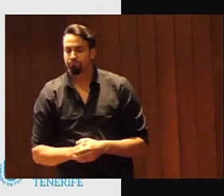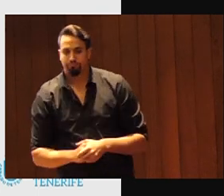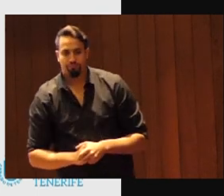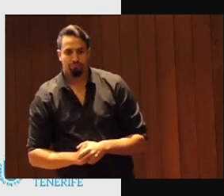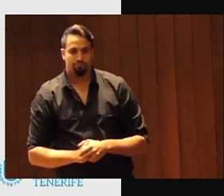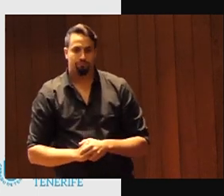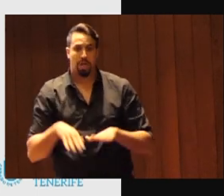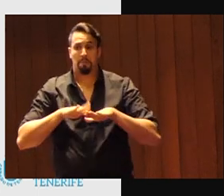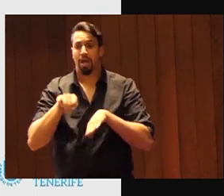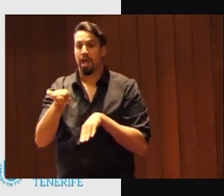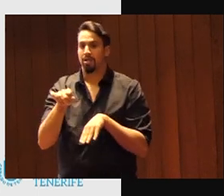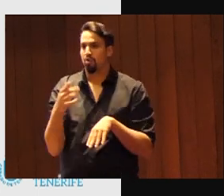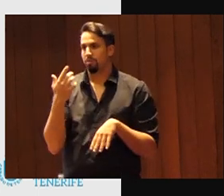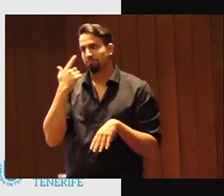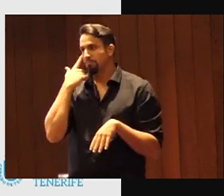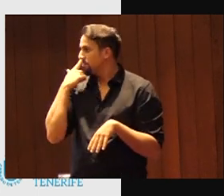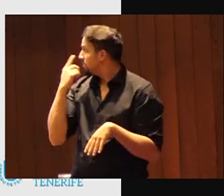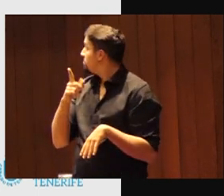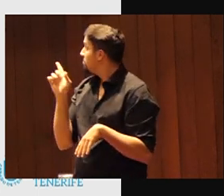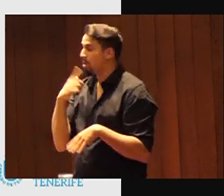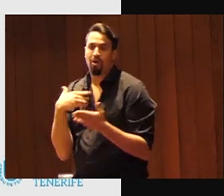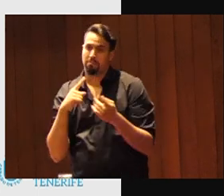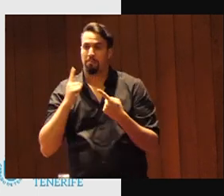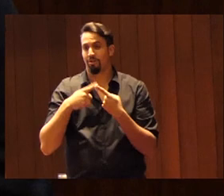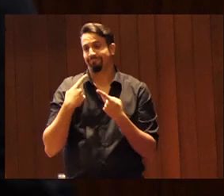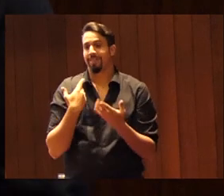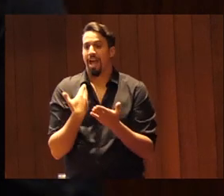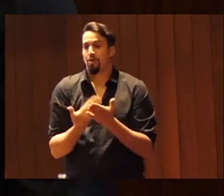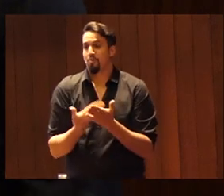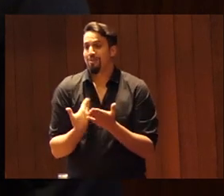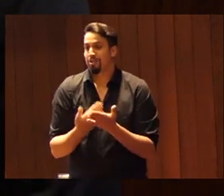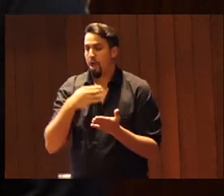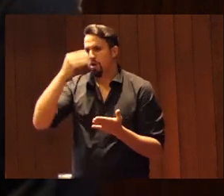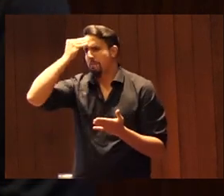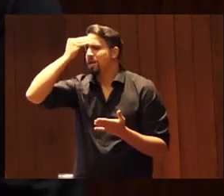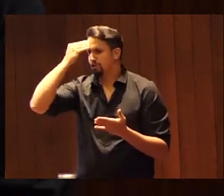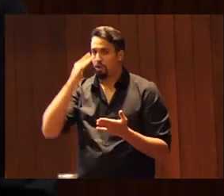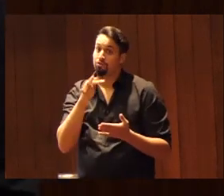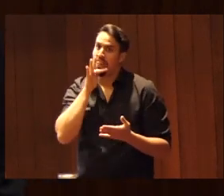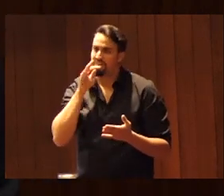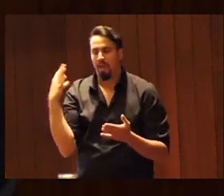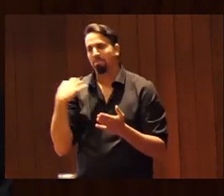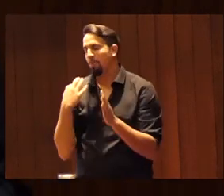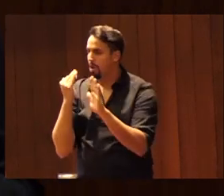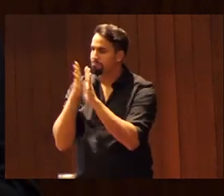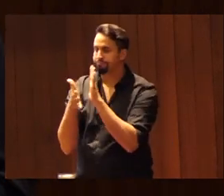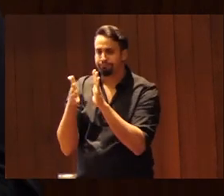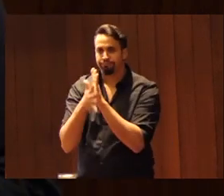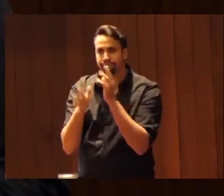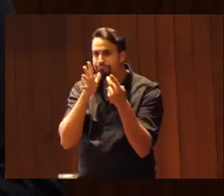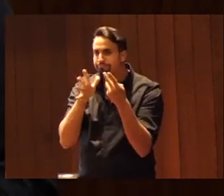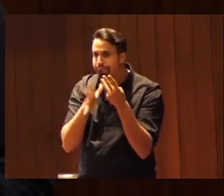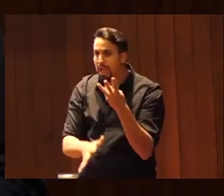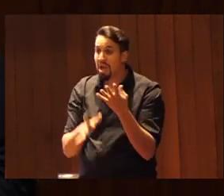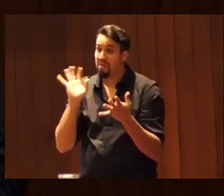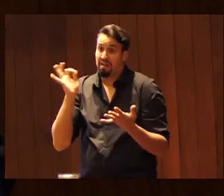Para ello, como veréis, primero daré algunos argumentos. Creo que todavía tenemos que seguir explicando por qué, aunque sea un tema de